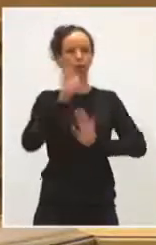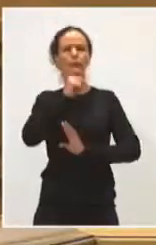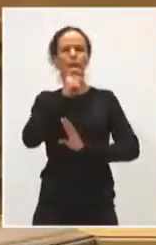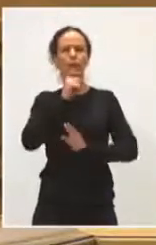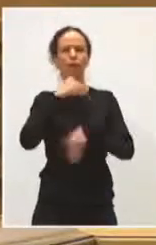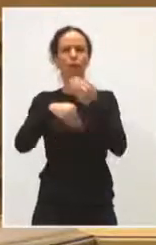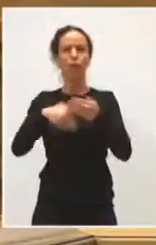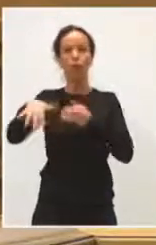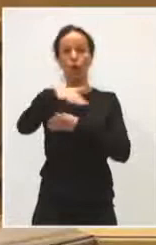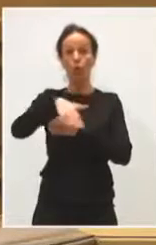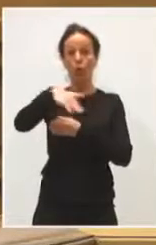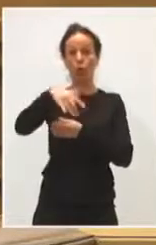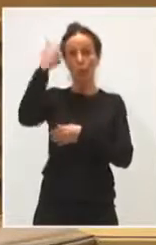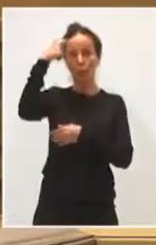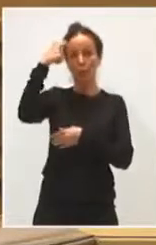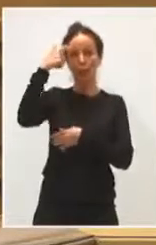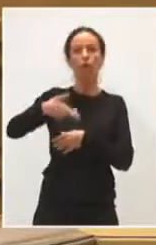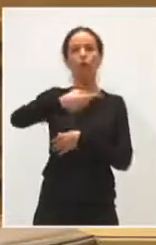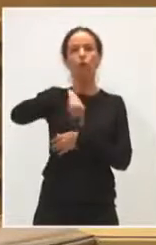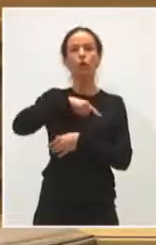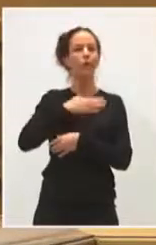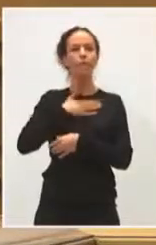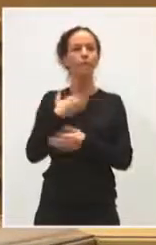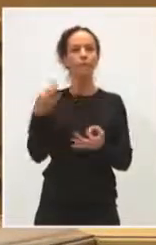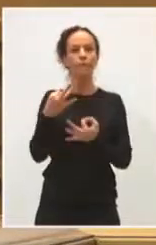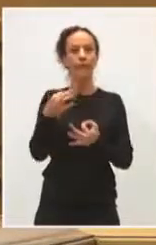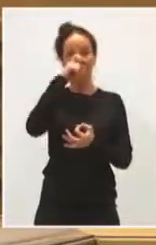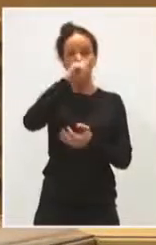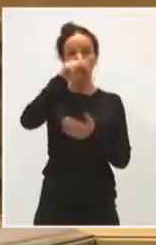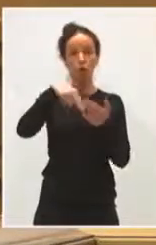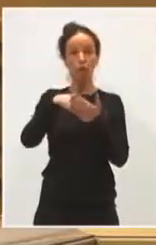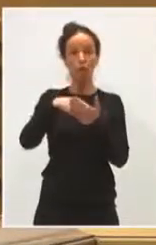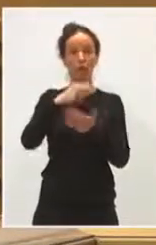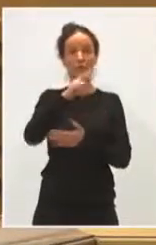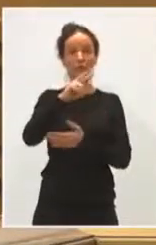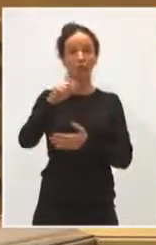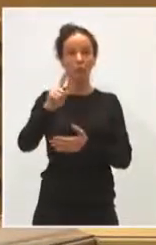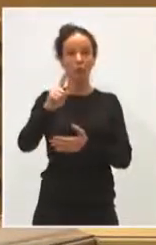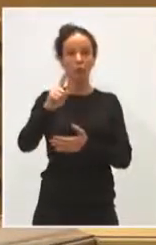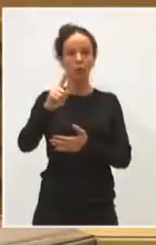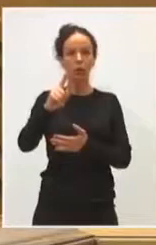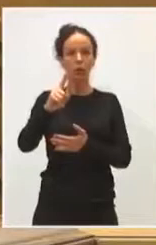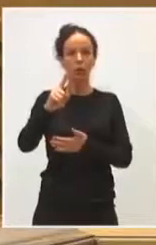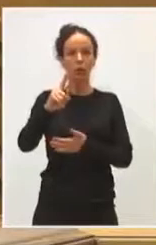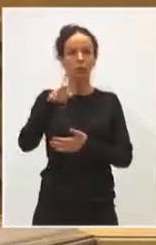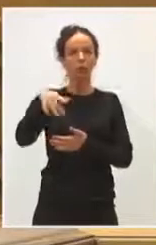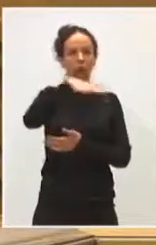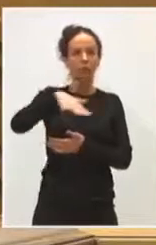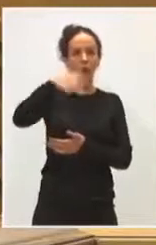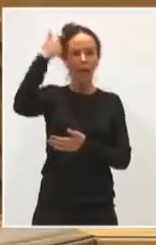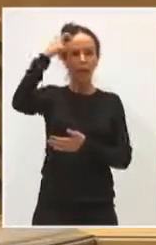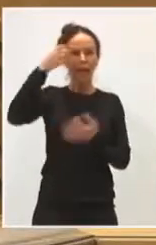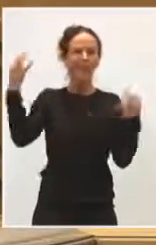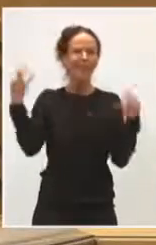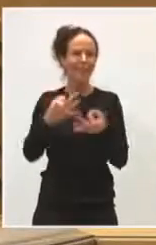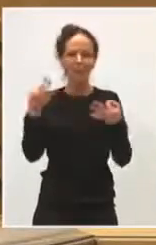En rurales vamos a plantear en el 2021 que exista un orientador